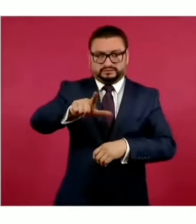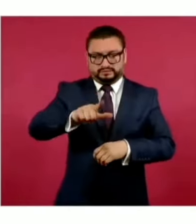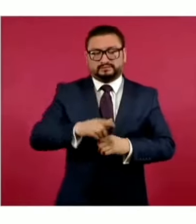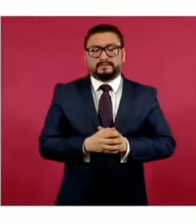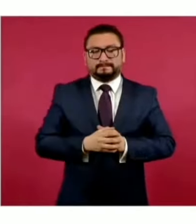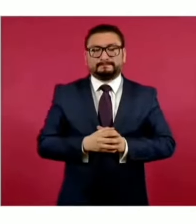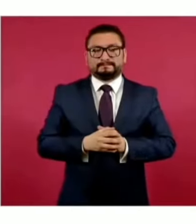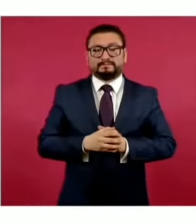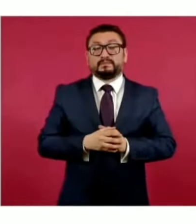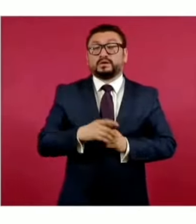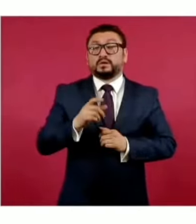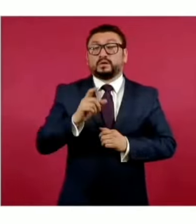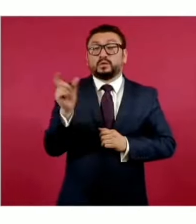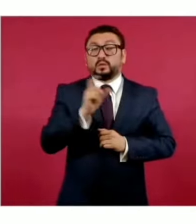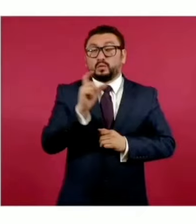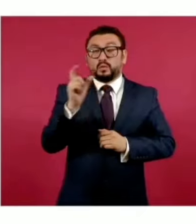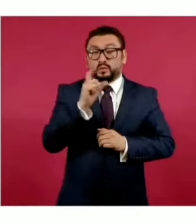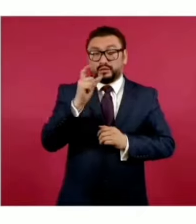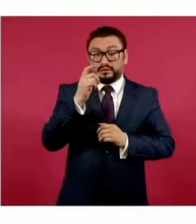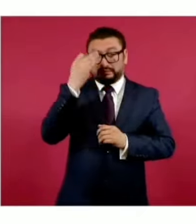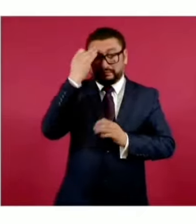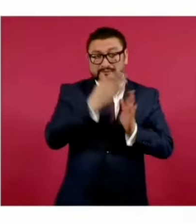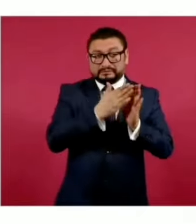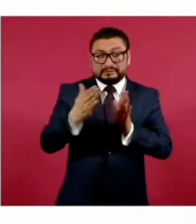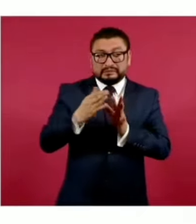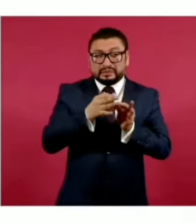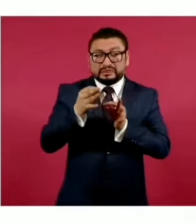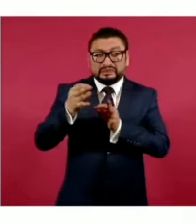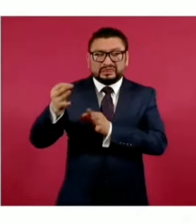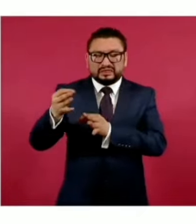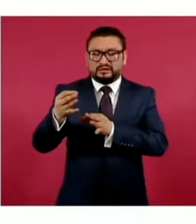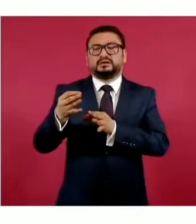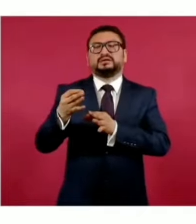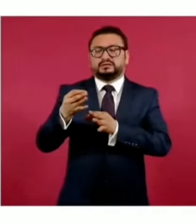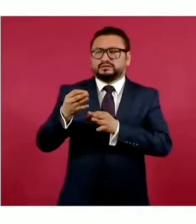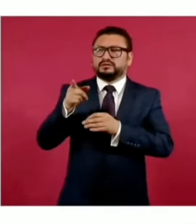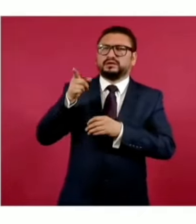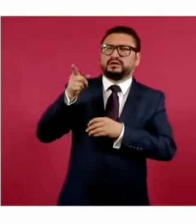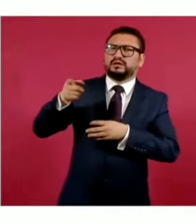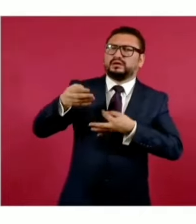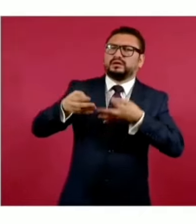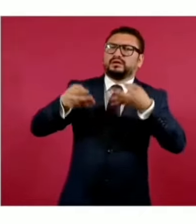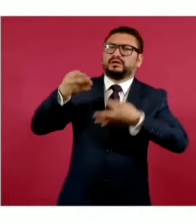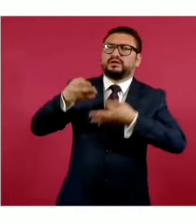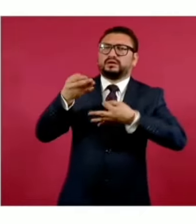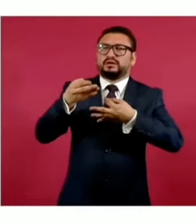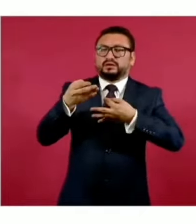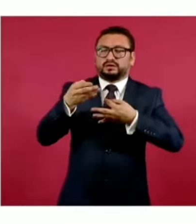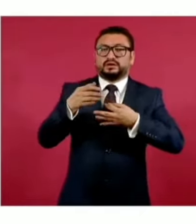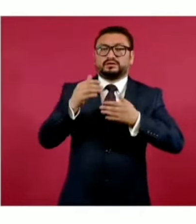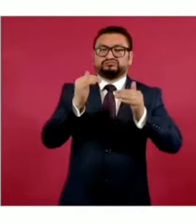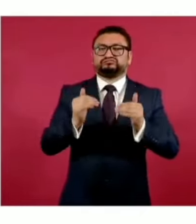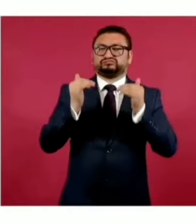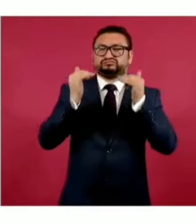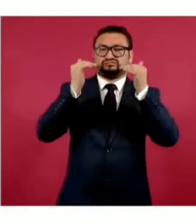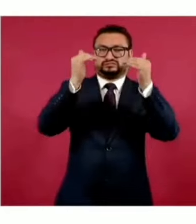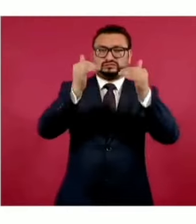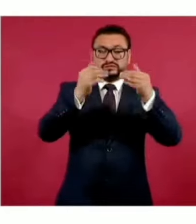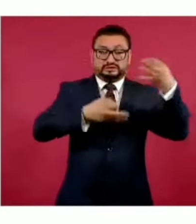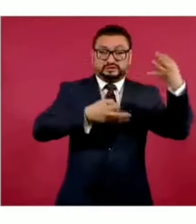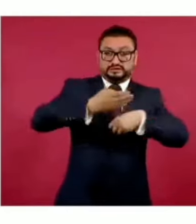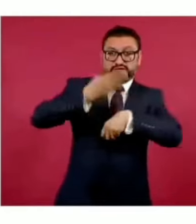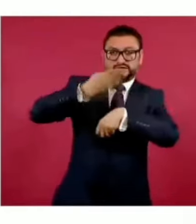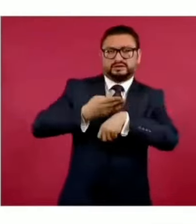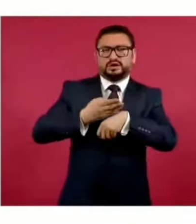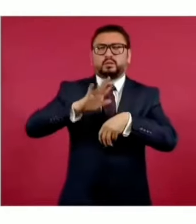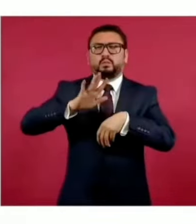caso en el que se rebasen estos plazos, los juzgadores tienen que justificarle al Tribunal de Disciplina cuáles